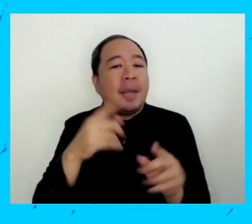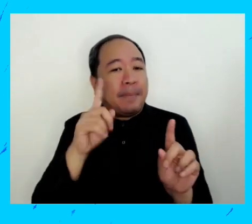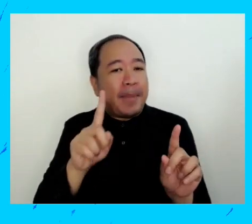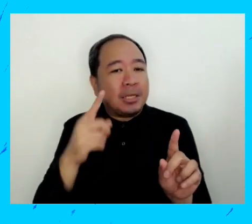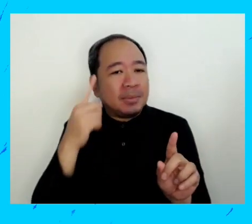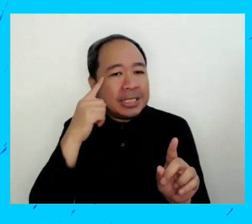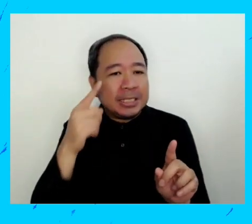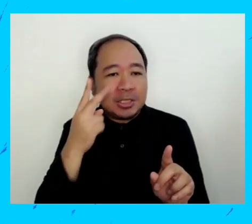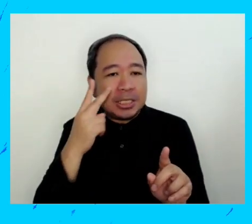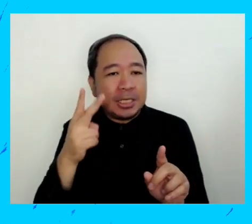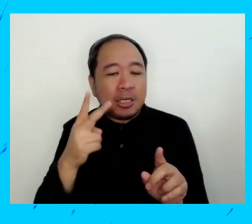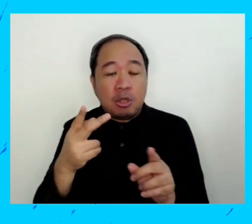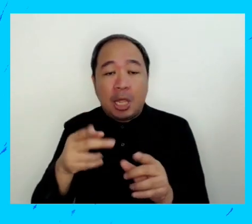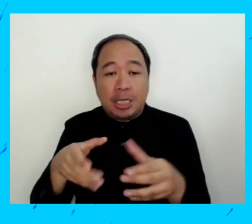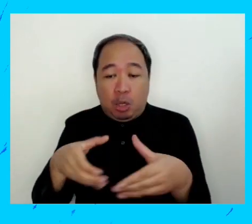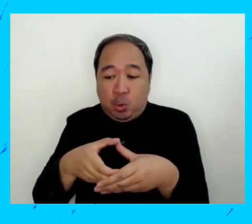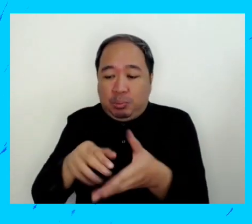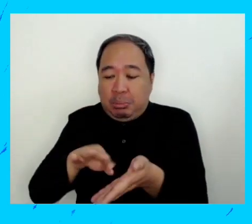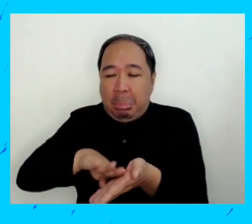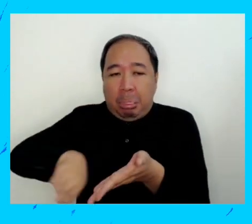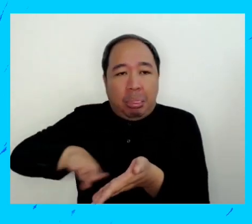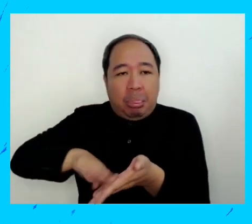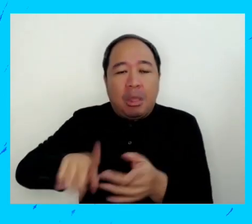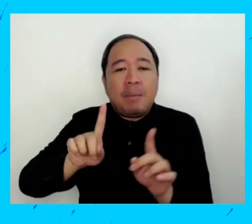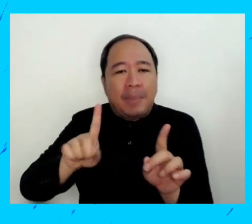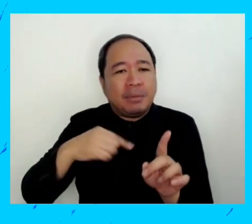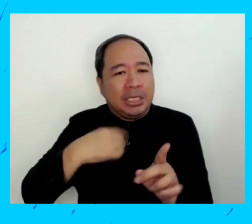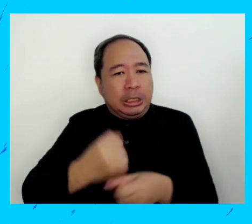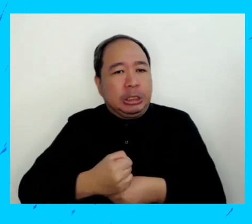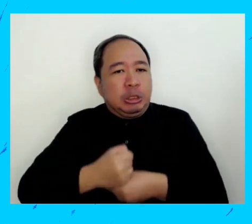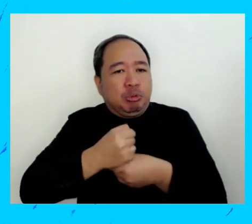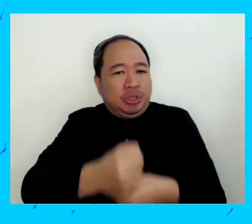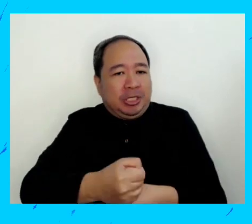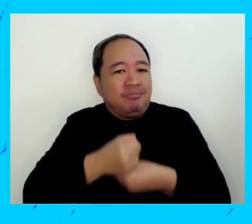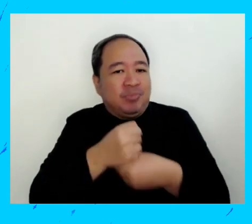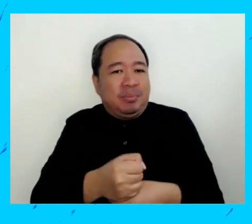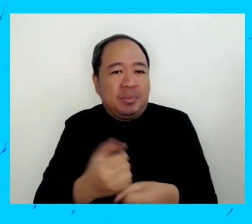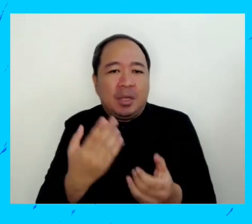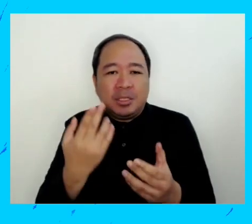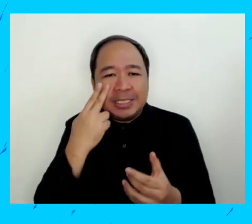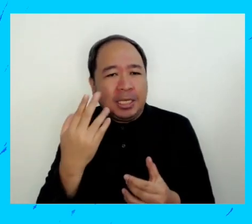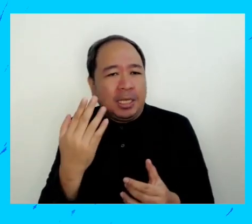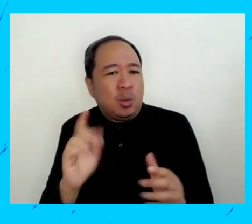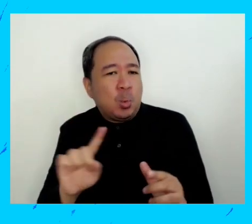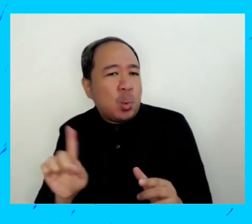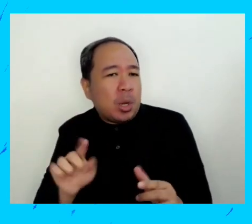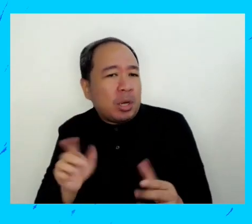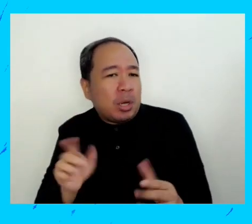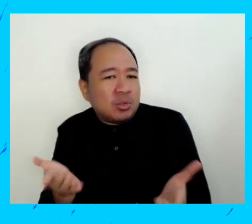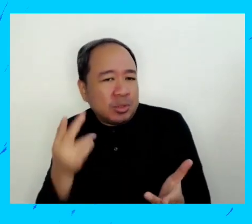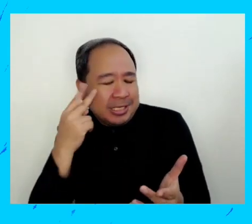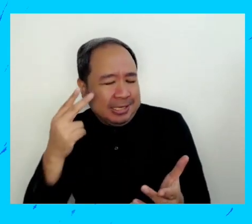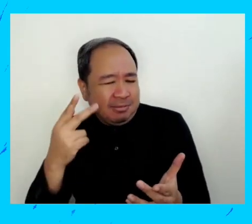homogéneo, son heterogéneos. Así que intentamos abordar a estos grupos difíciles. Porque muchos